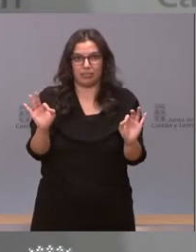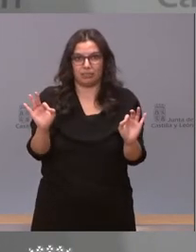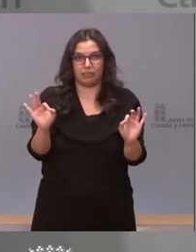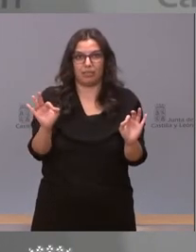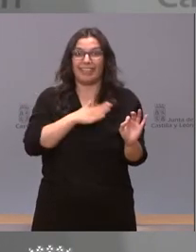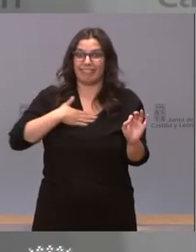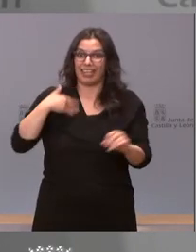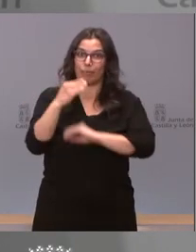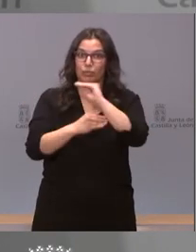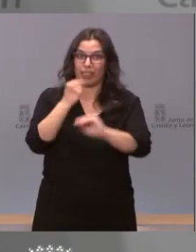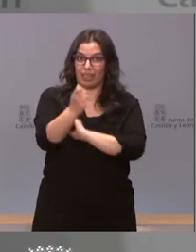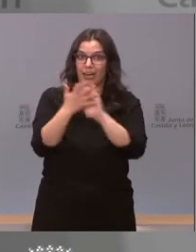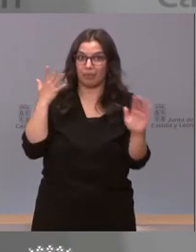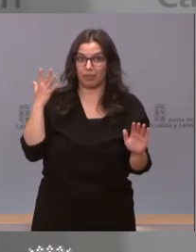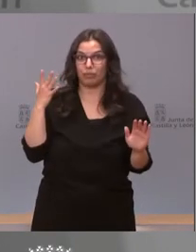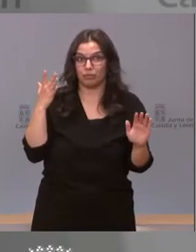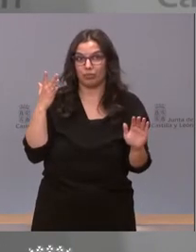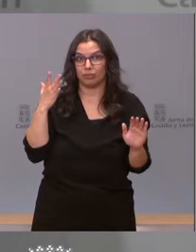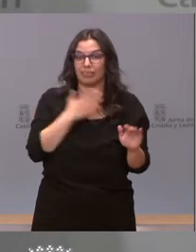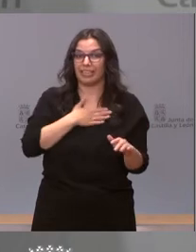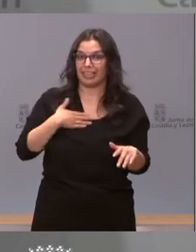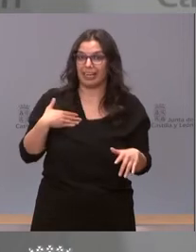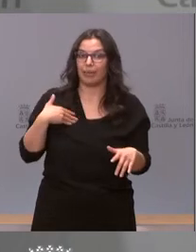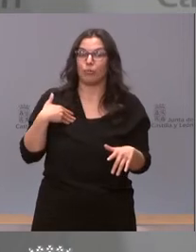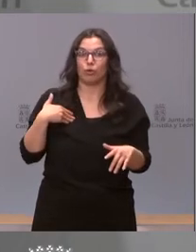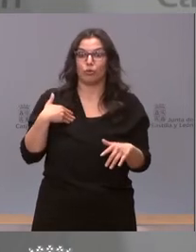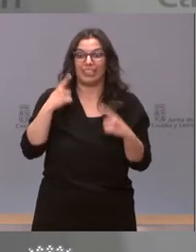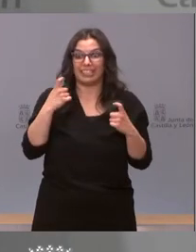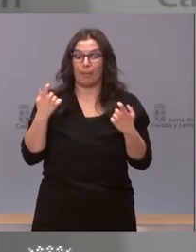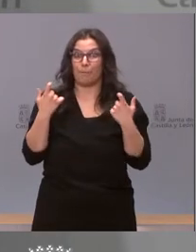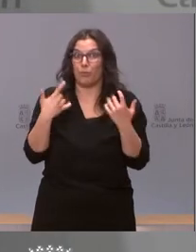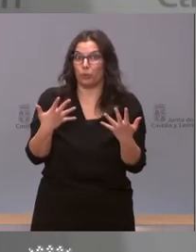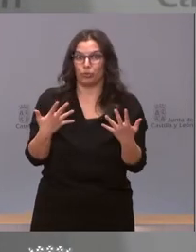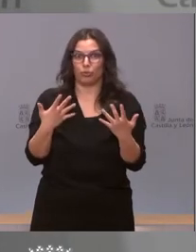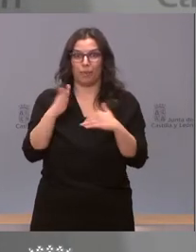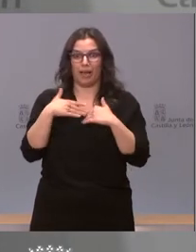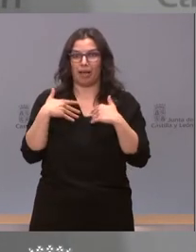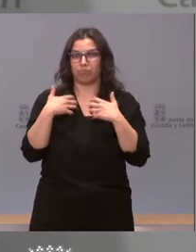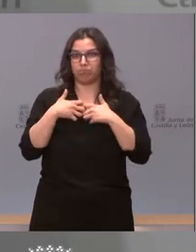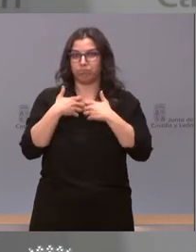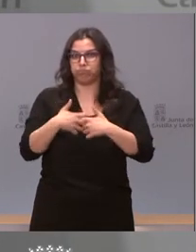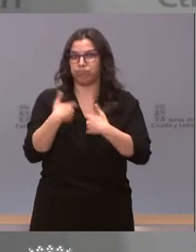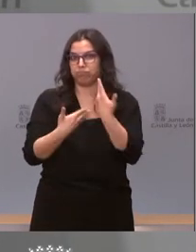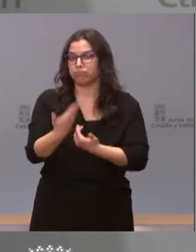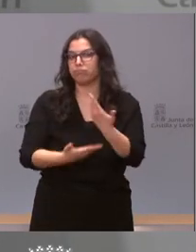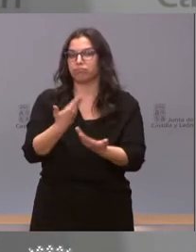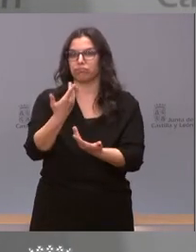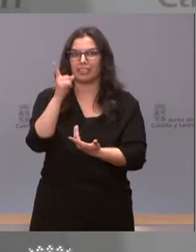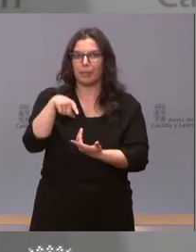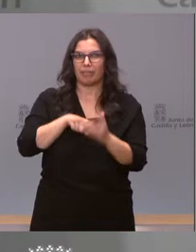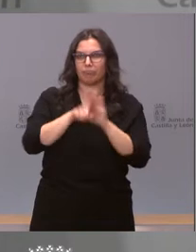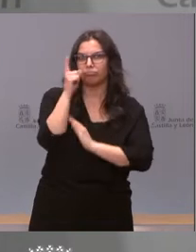hacerlo rápido. Y además queremos hacerlo lo antes posible para poder echar a andar lo antes posible la economía.